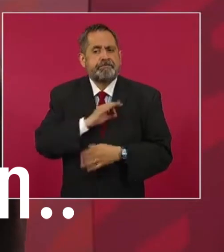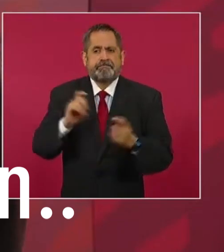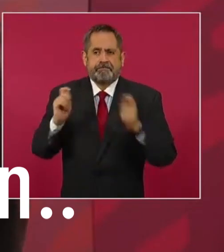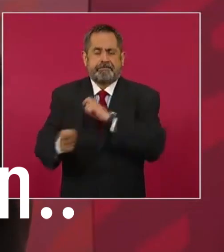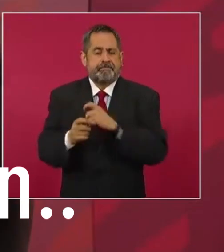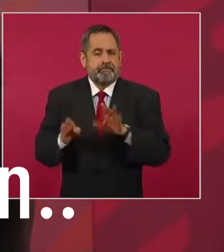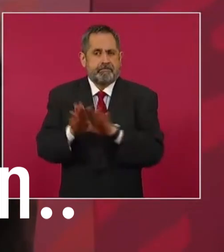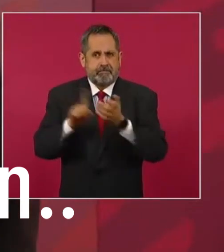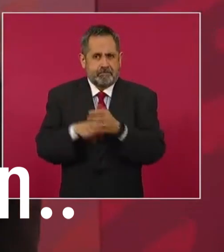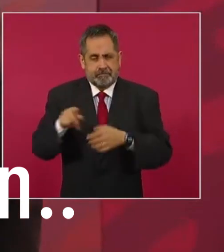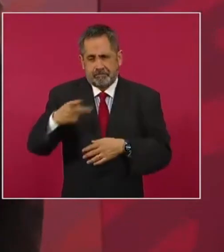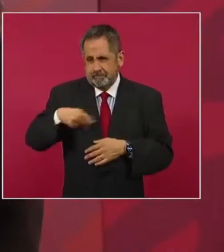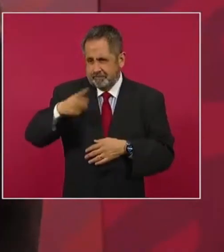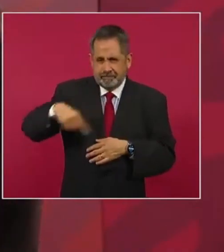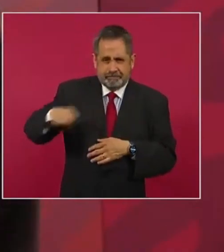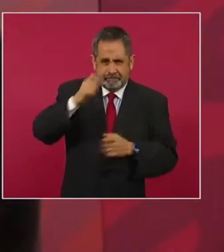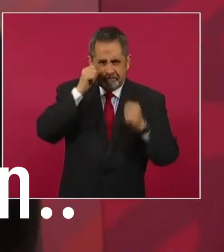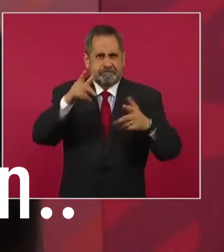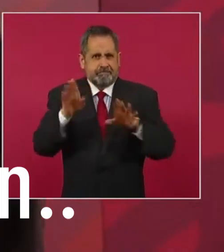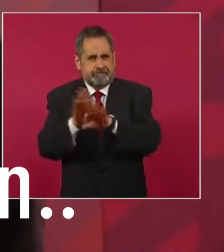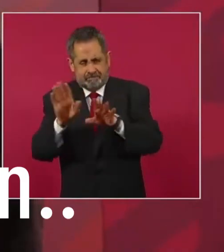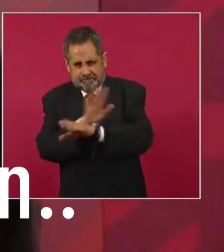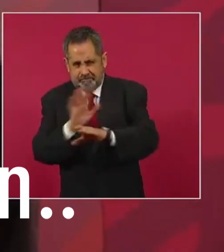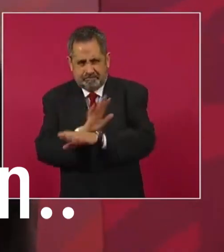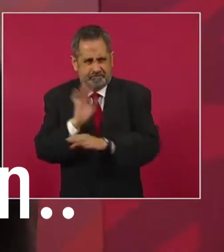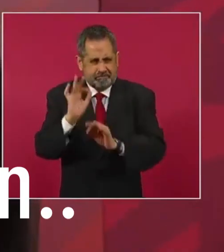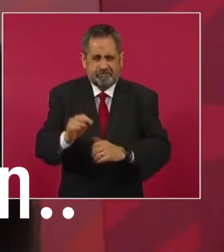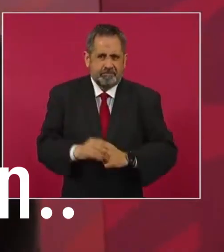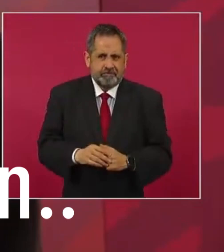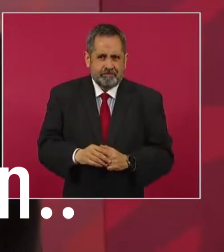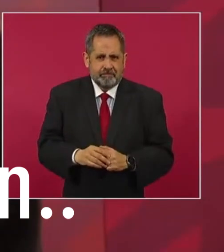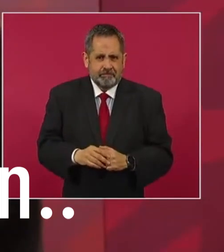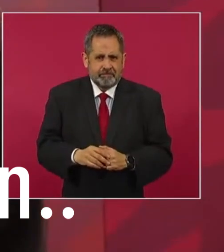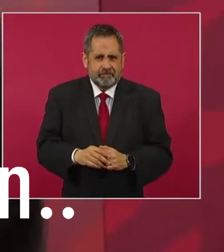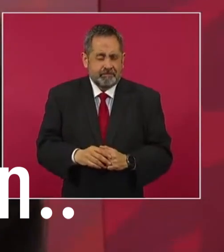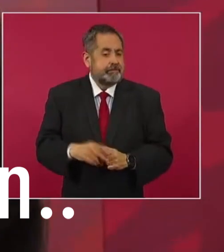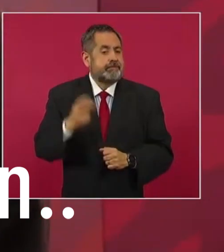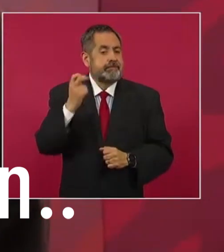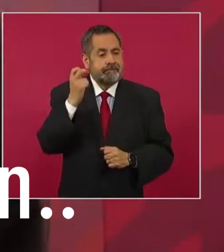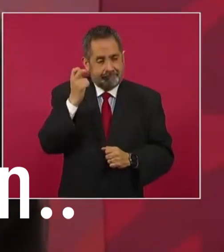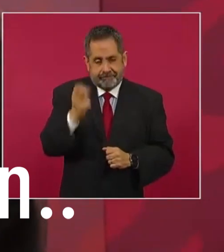que el pueblo despertó. Es un cambio de mentalidad. Eso es lo que no